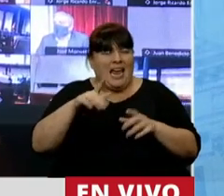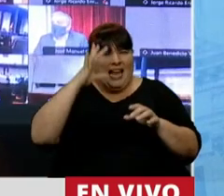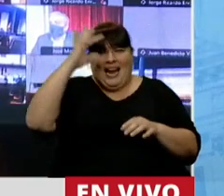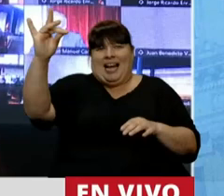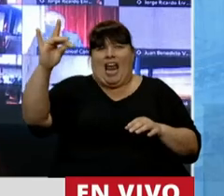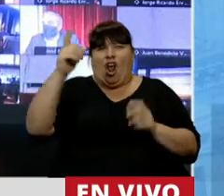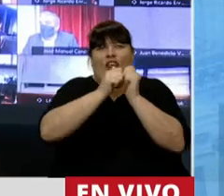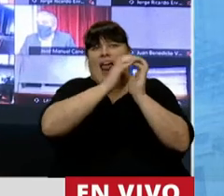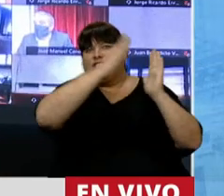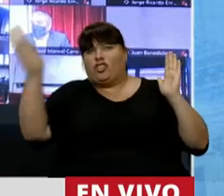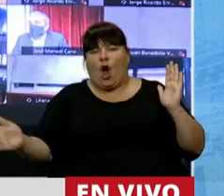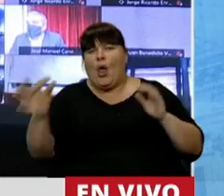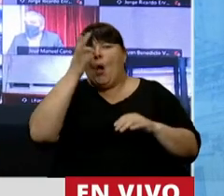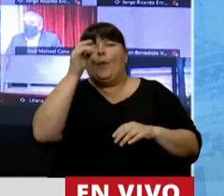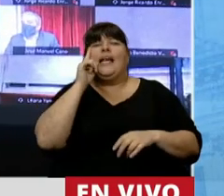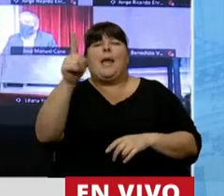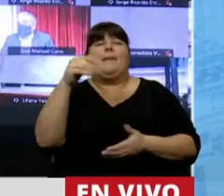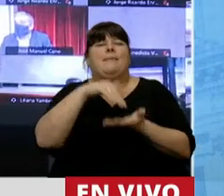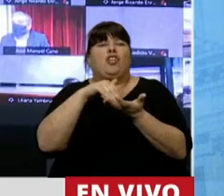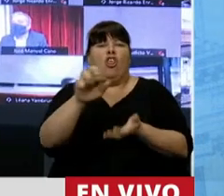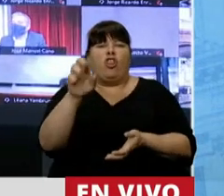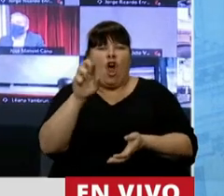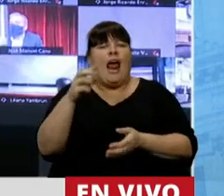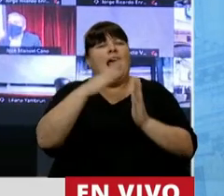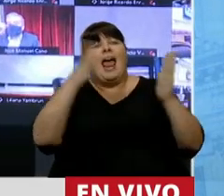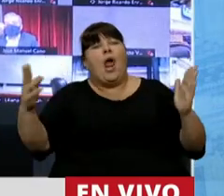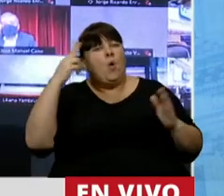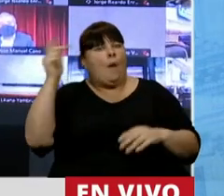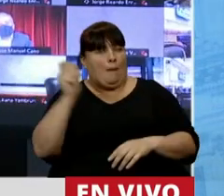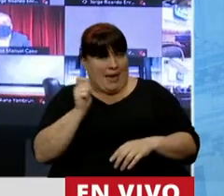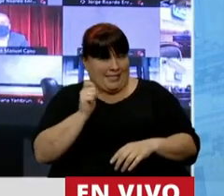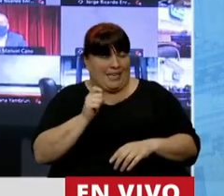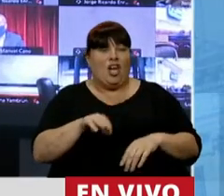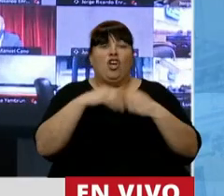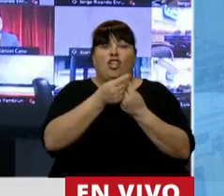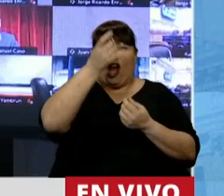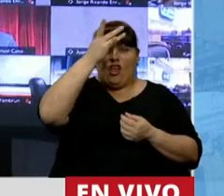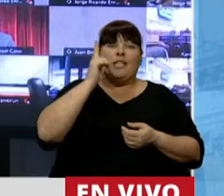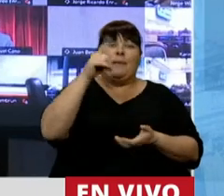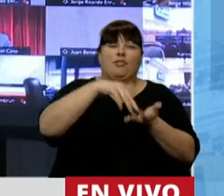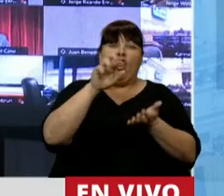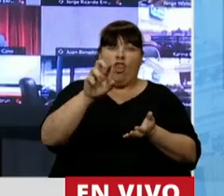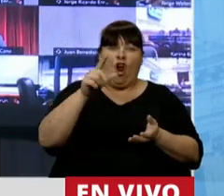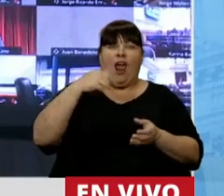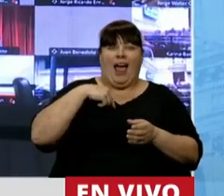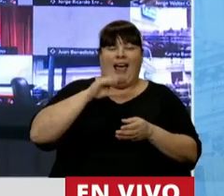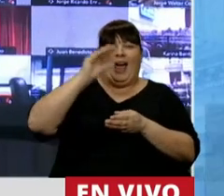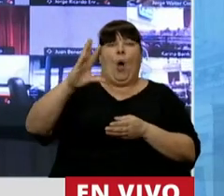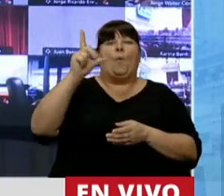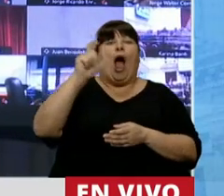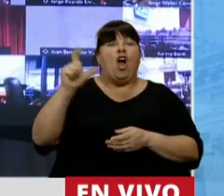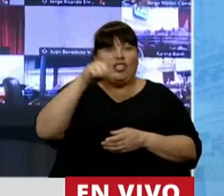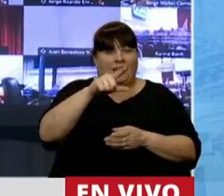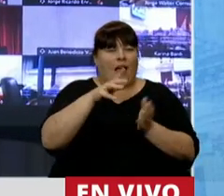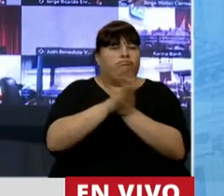más alto de la historia. 20.000 millones de dólares en 9 meses. Y de los 12.000 millones de dólares que les dejamos en el Banco Central,